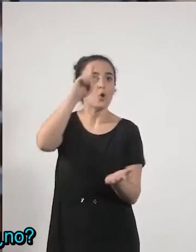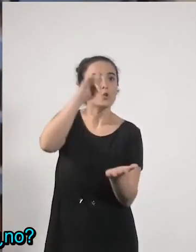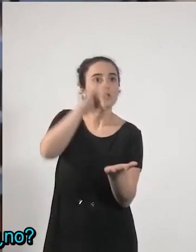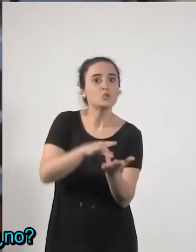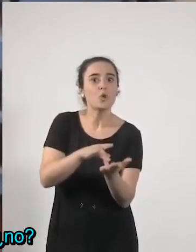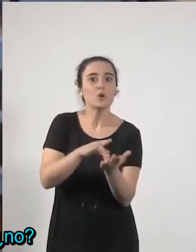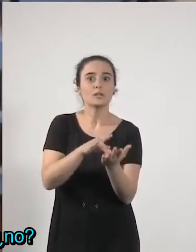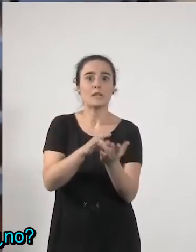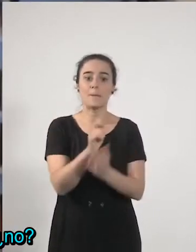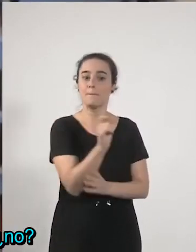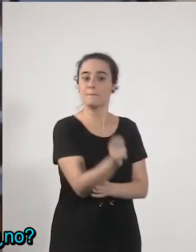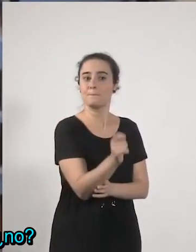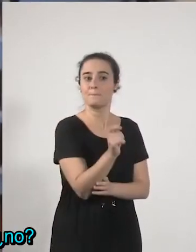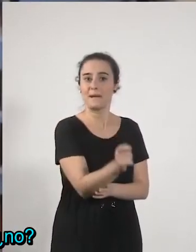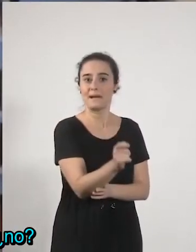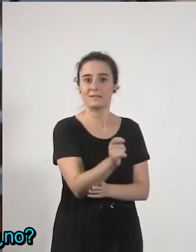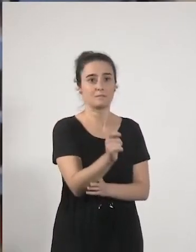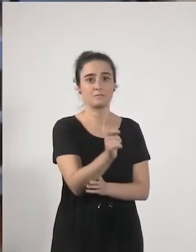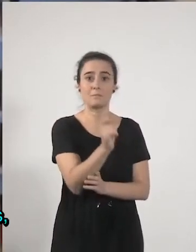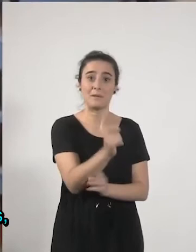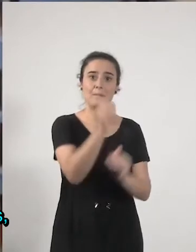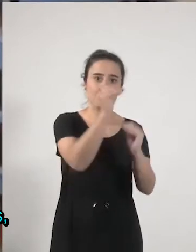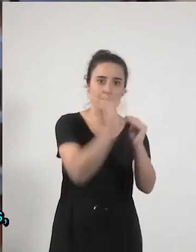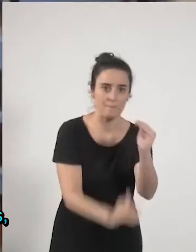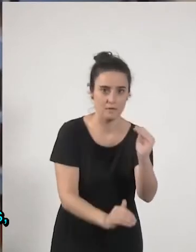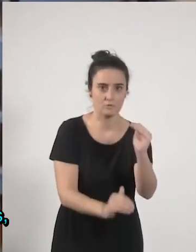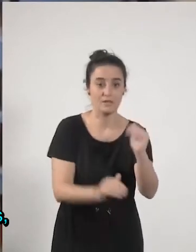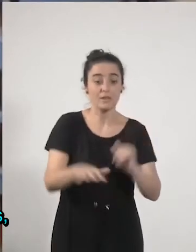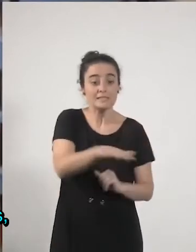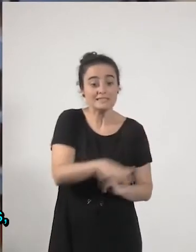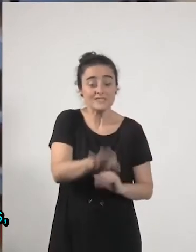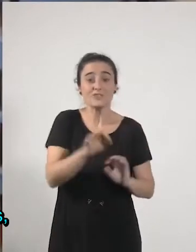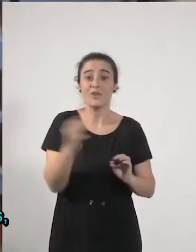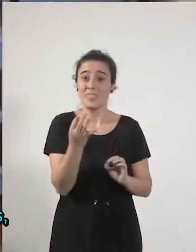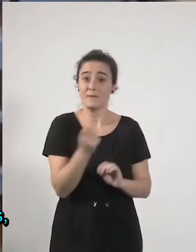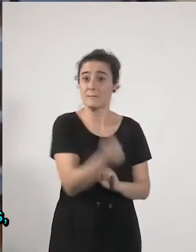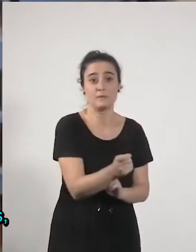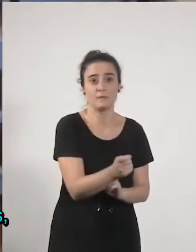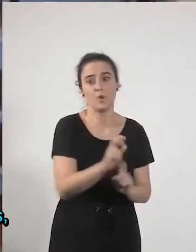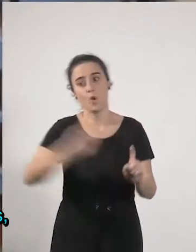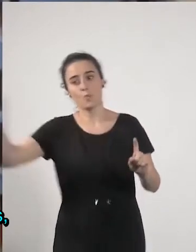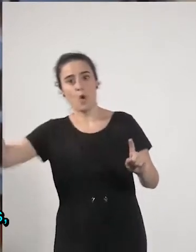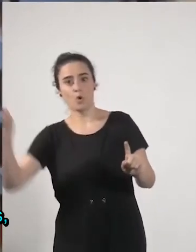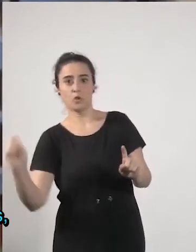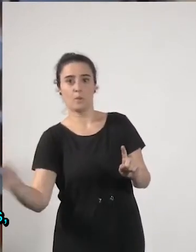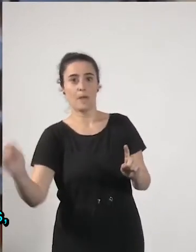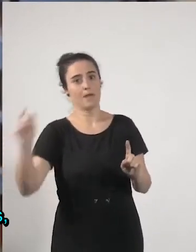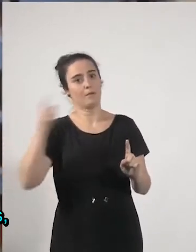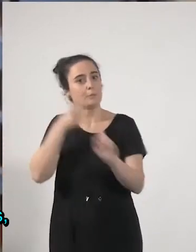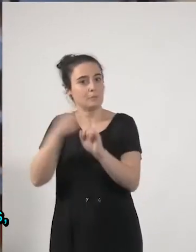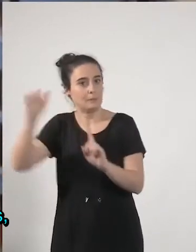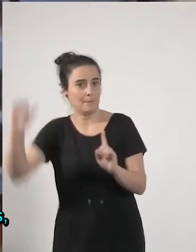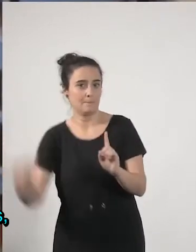no pagan donde les corresponde entonces las pequeñas empresas las empresas más